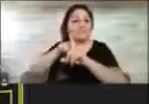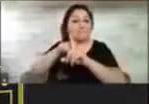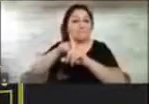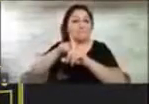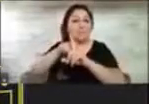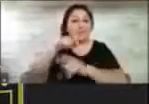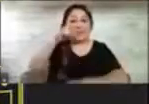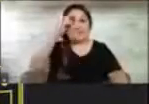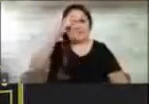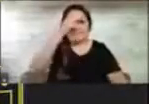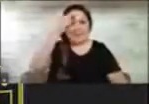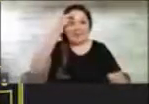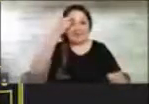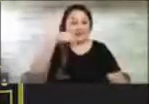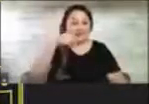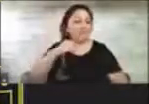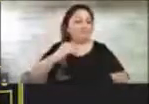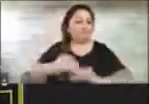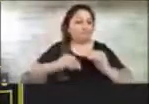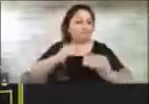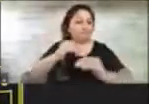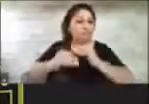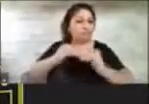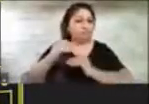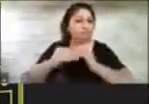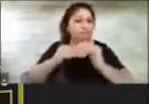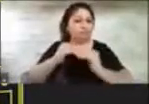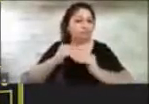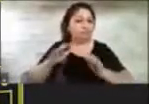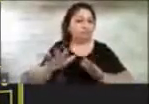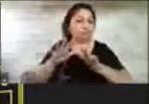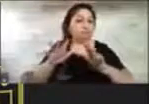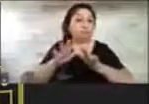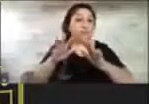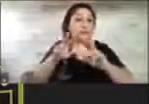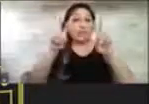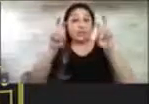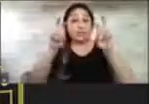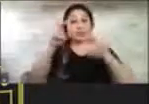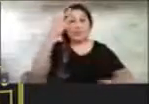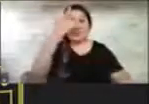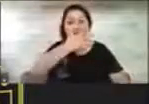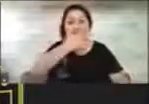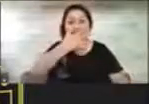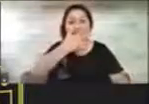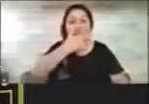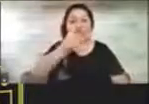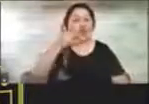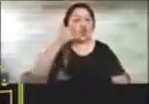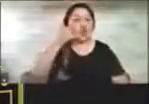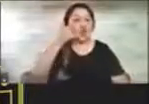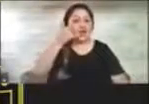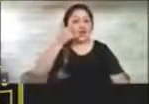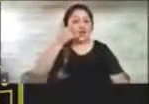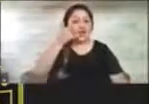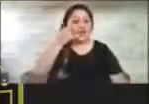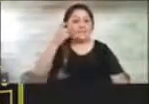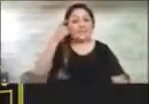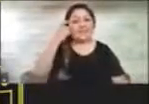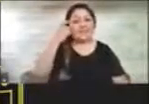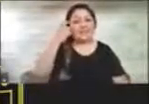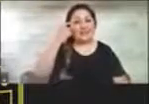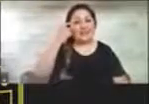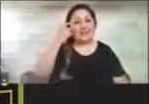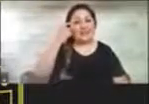avanzando muy fuertemente en él. Y se llama Teléfono Negro y es un teléfono pensado para personas de cuarta y quinta